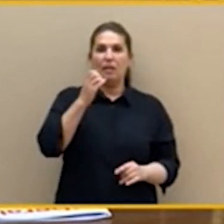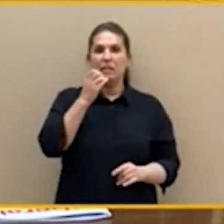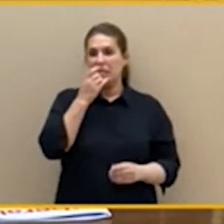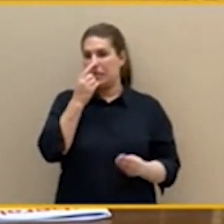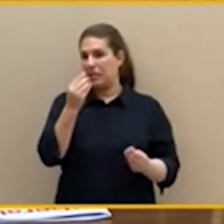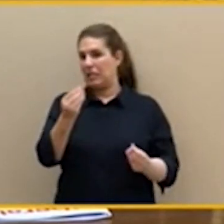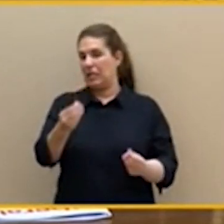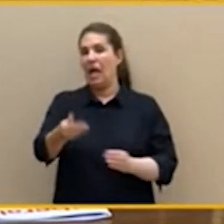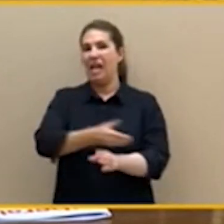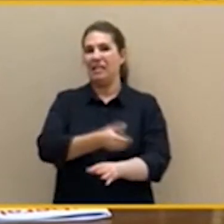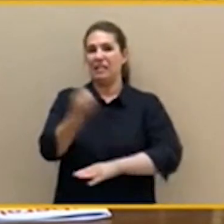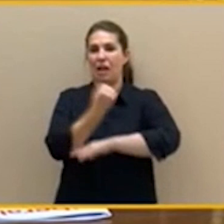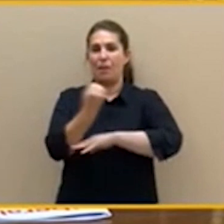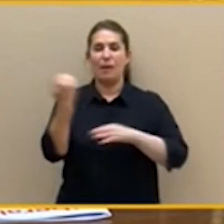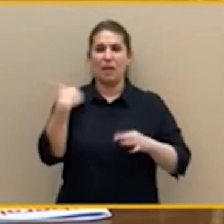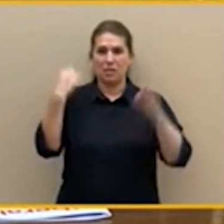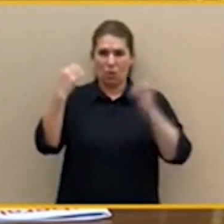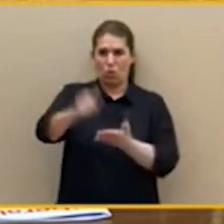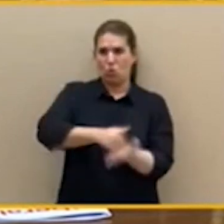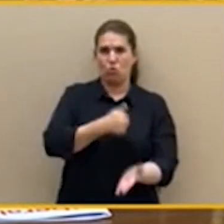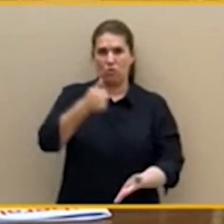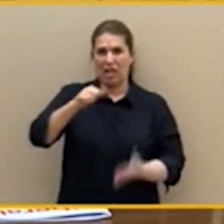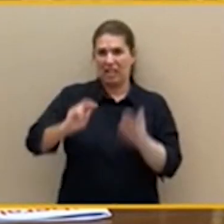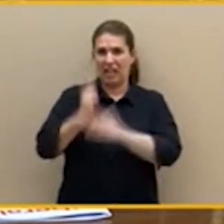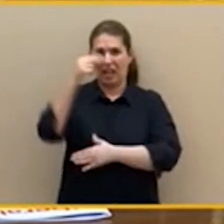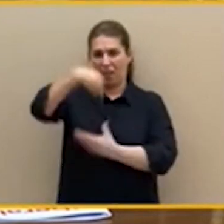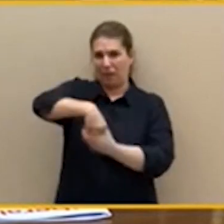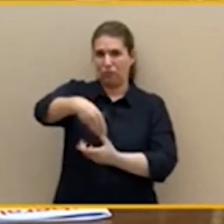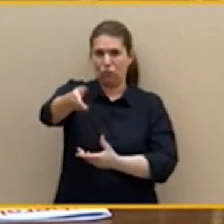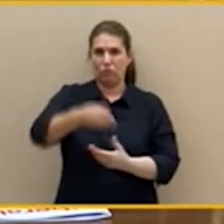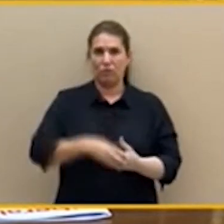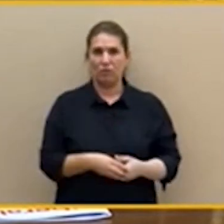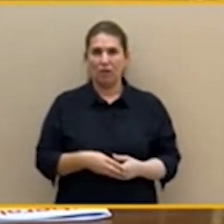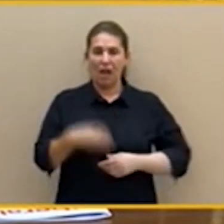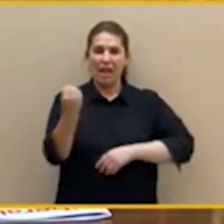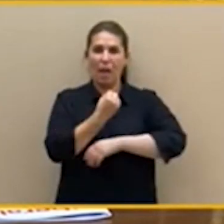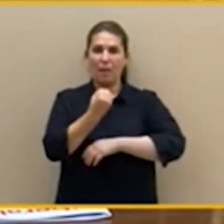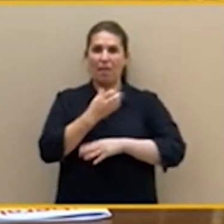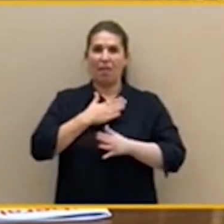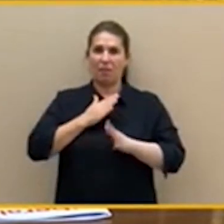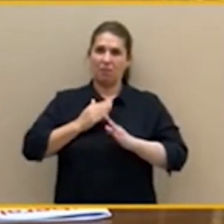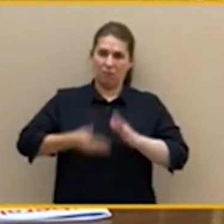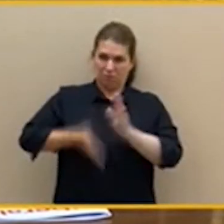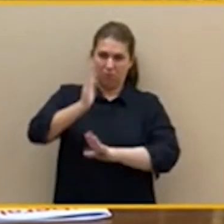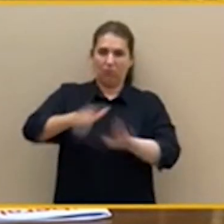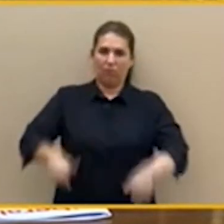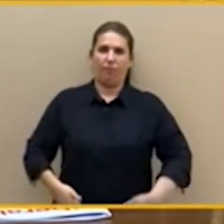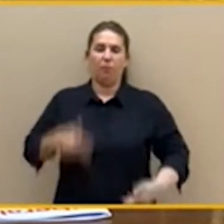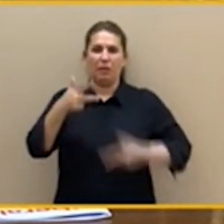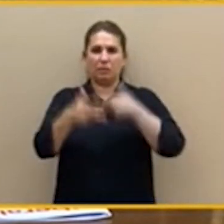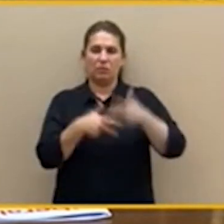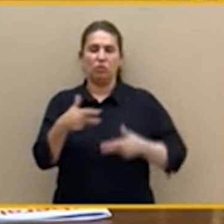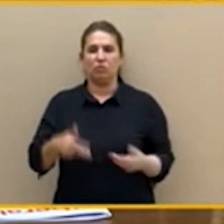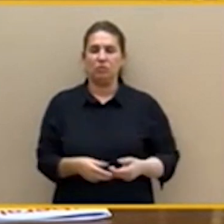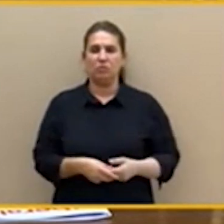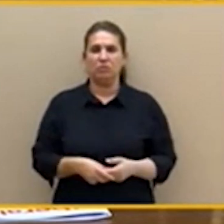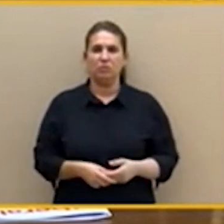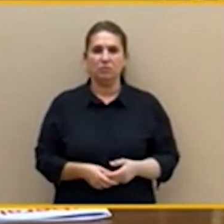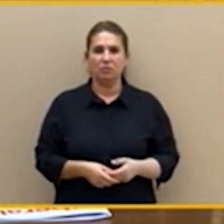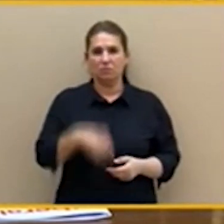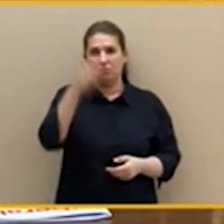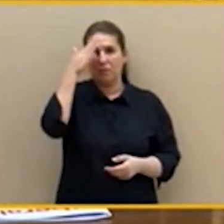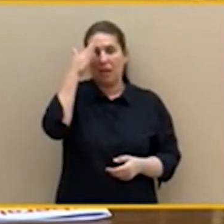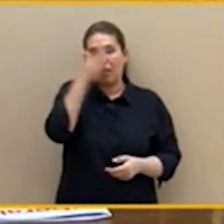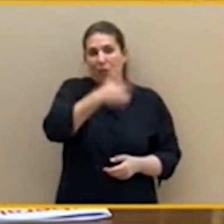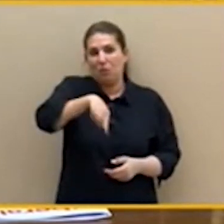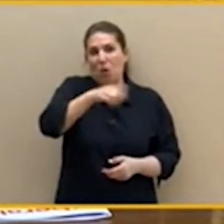no pase la Navidad en el País Vasco. Supongo que ustedes están súper orgullosos de esta contraprestación. ¡Qué vergüenza!